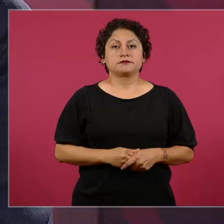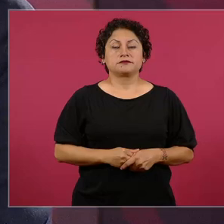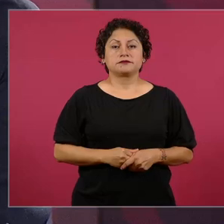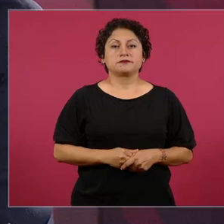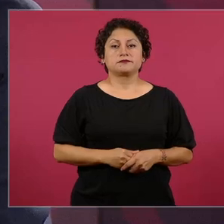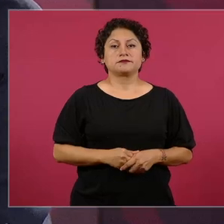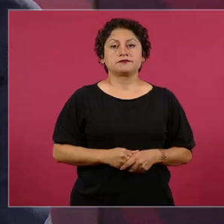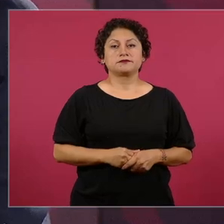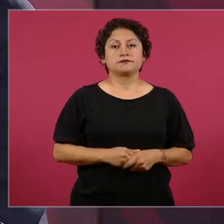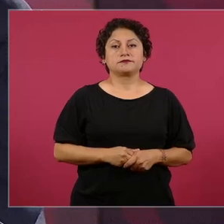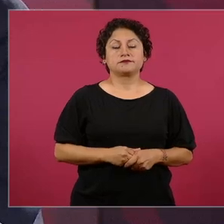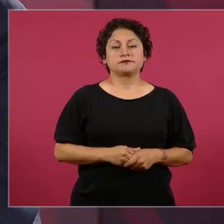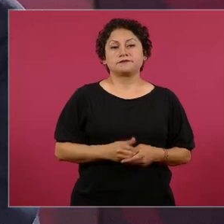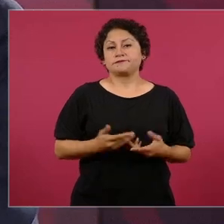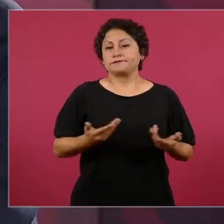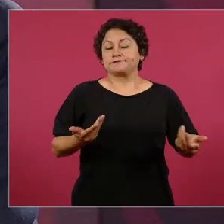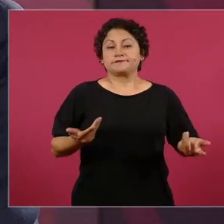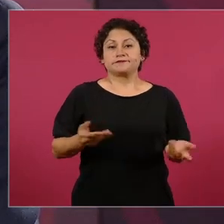Es como si